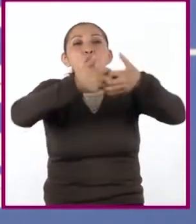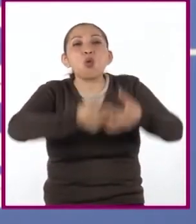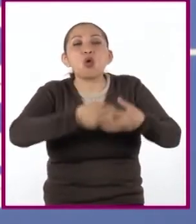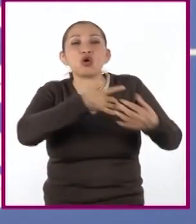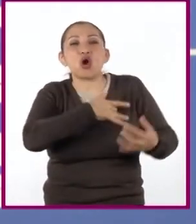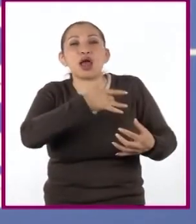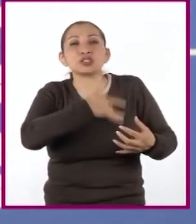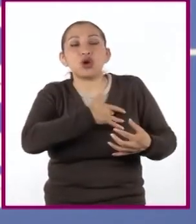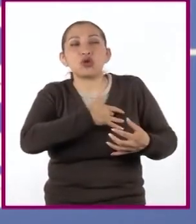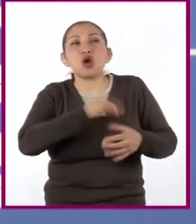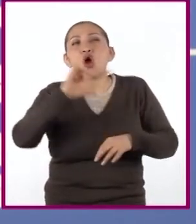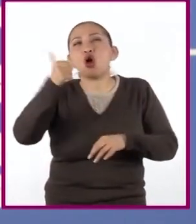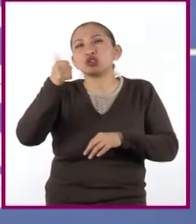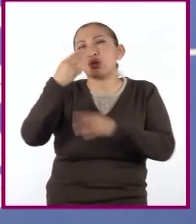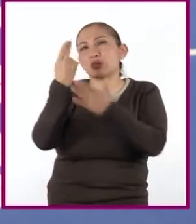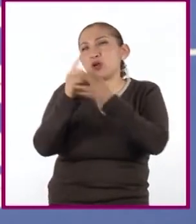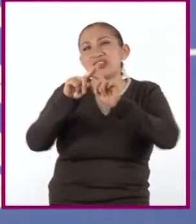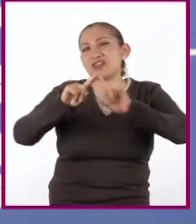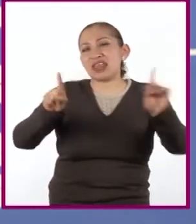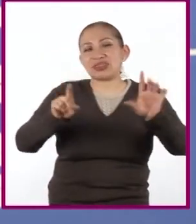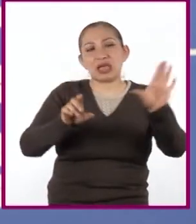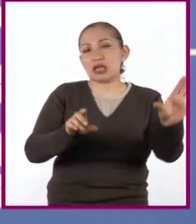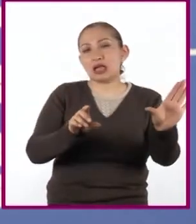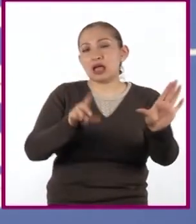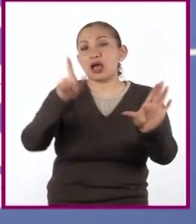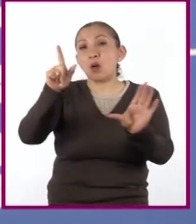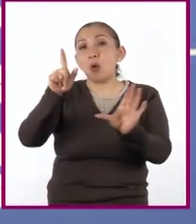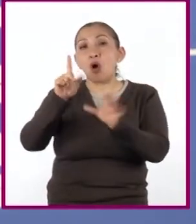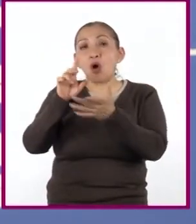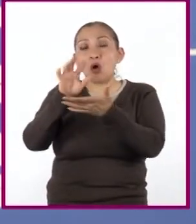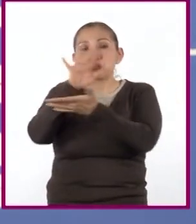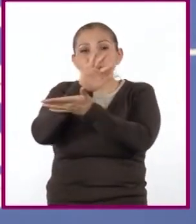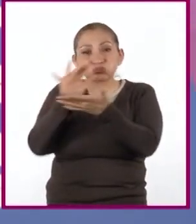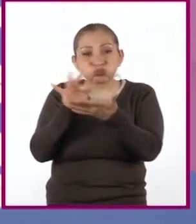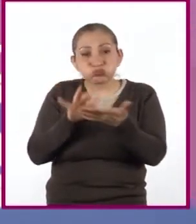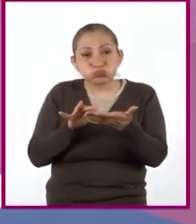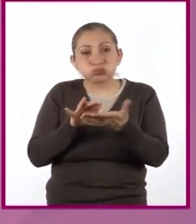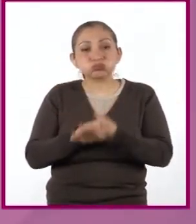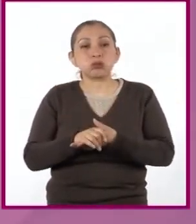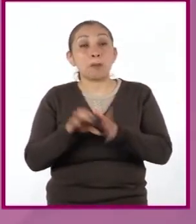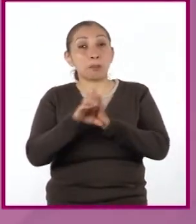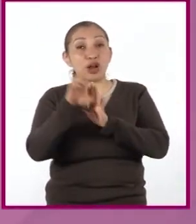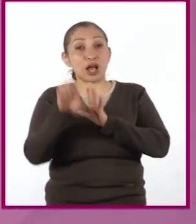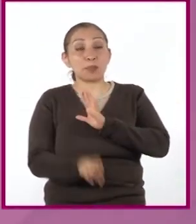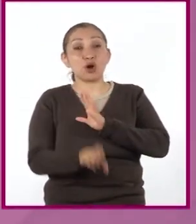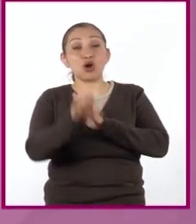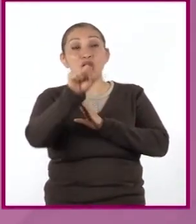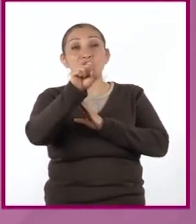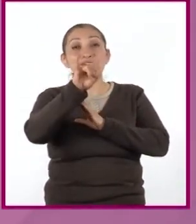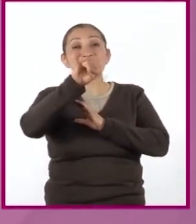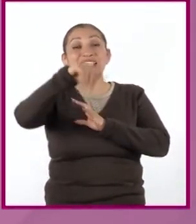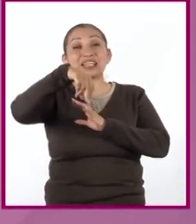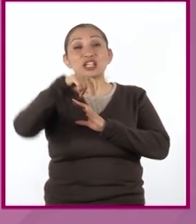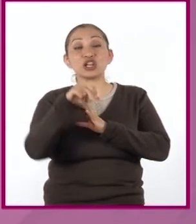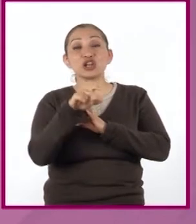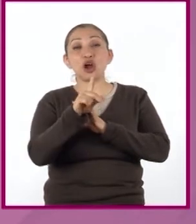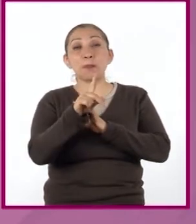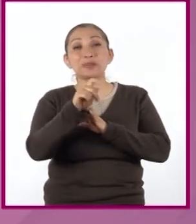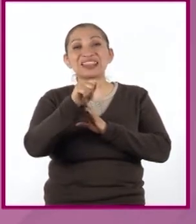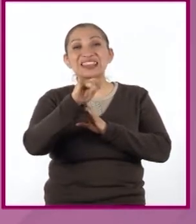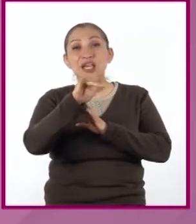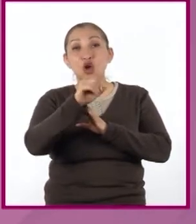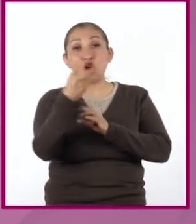hay que recurrir a otro gráfico de índole textual. Como el cuadro sinóptico, los dos